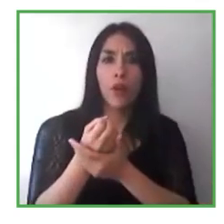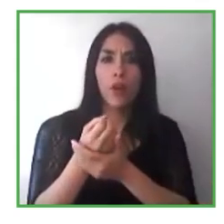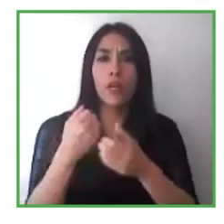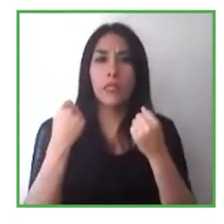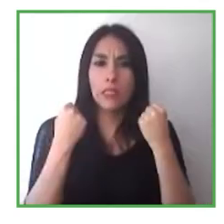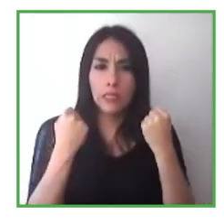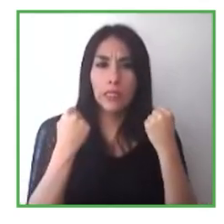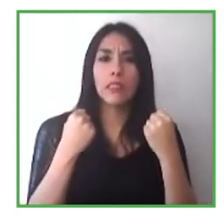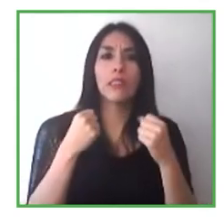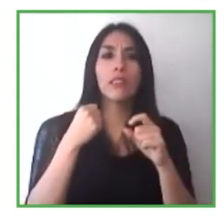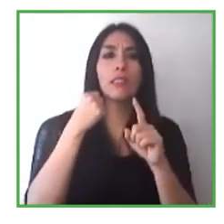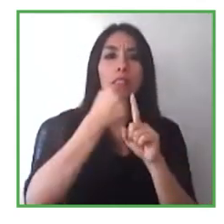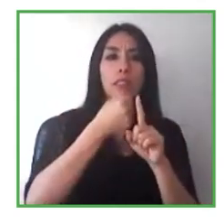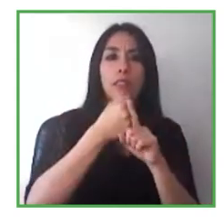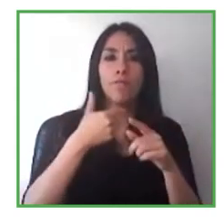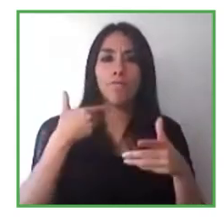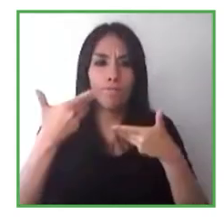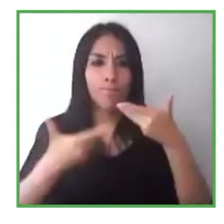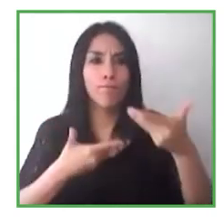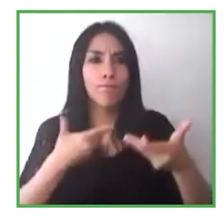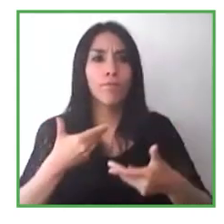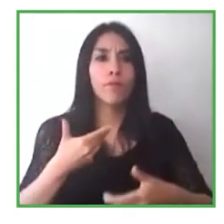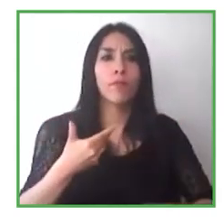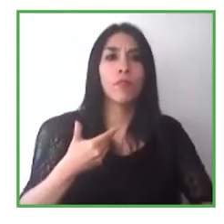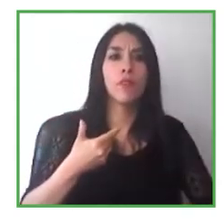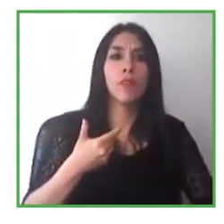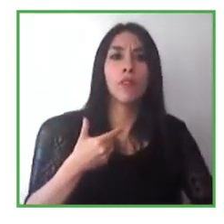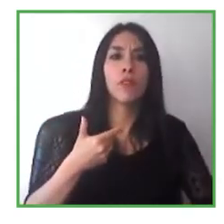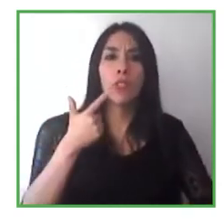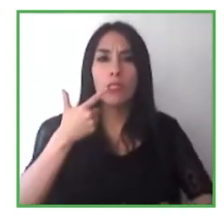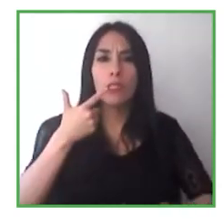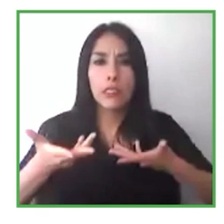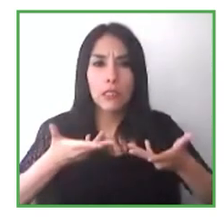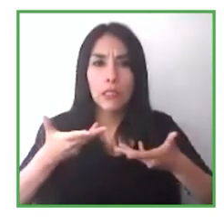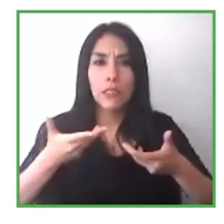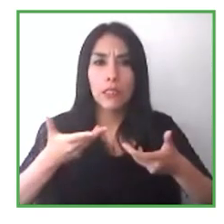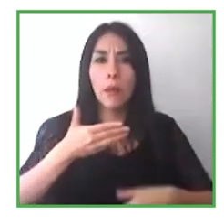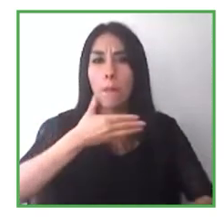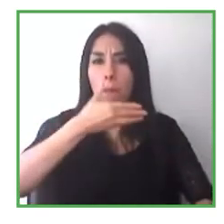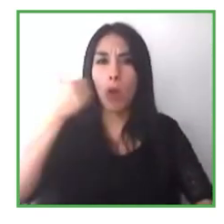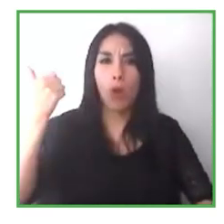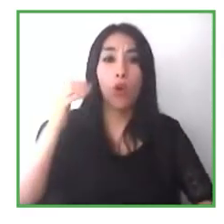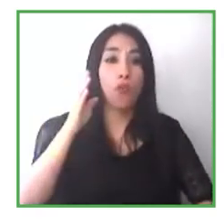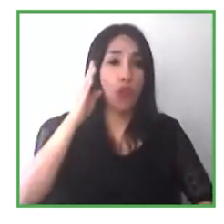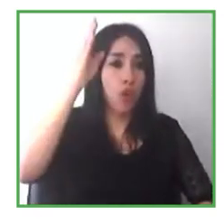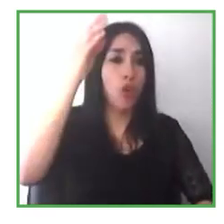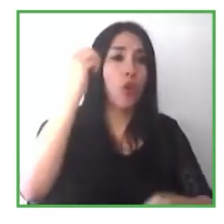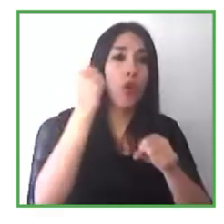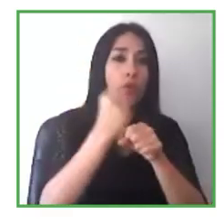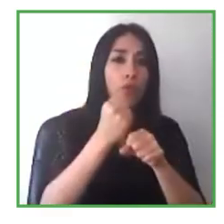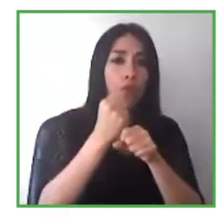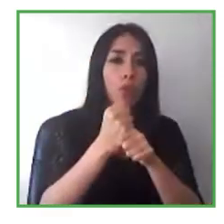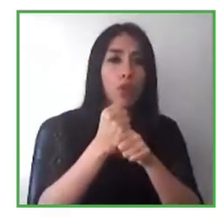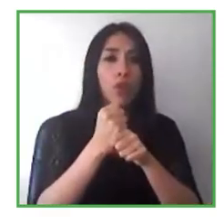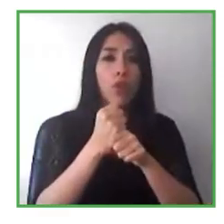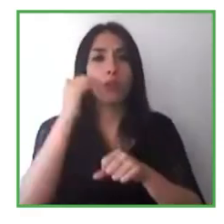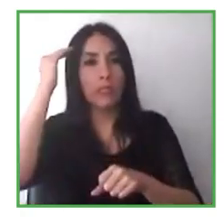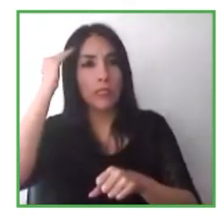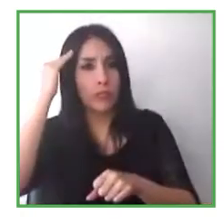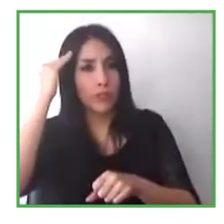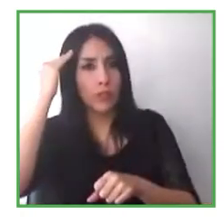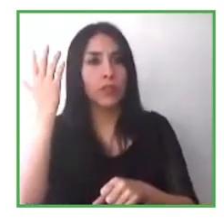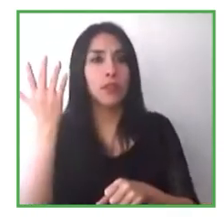cuenta de cómo ellos están compartiendo sus propias mejores prácticas, condiciones de salud mental. La están compartiendo con empleados que quizás estén experimentando